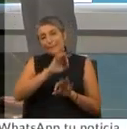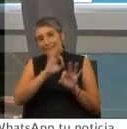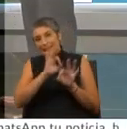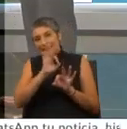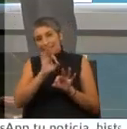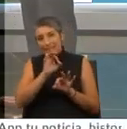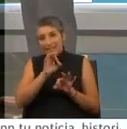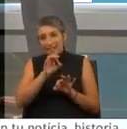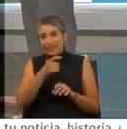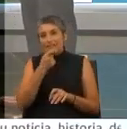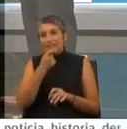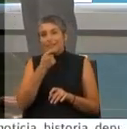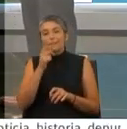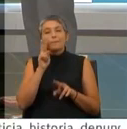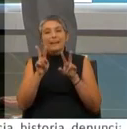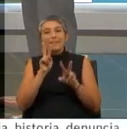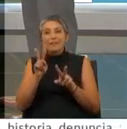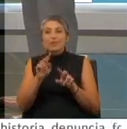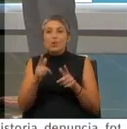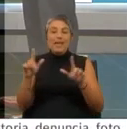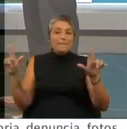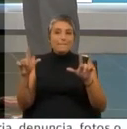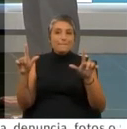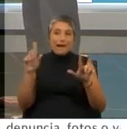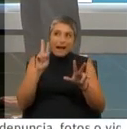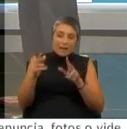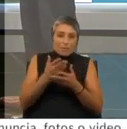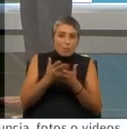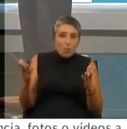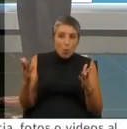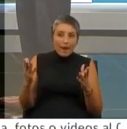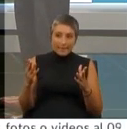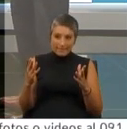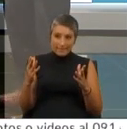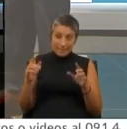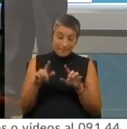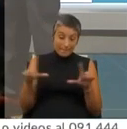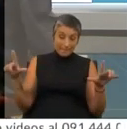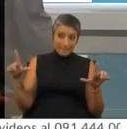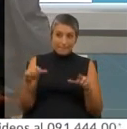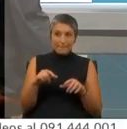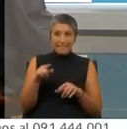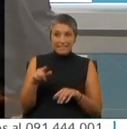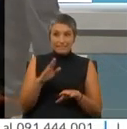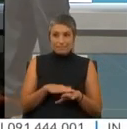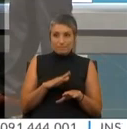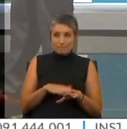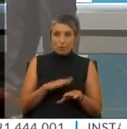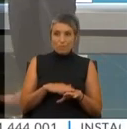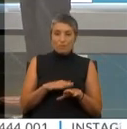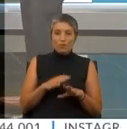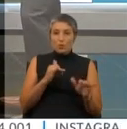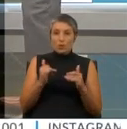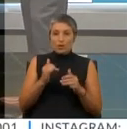problema creo que es que no hay una imagen contundente que le muestre ahí la amplitud. Pero es ese momento... Es ese momento que vemos que el